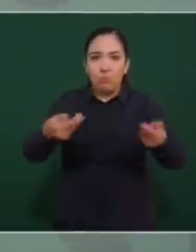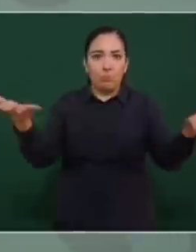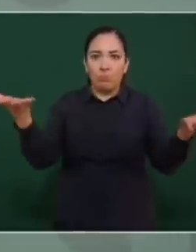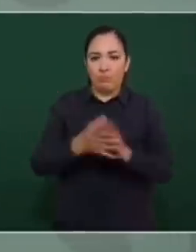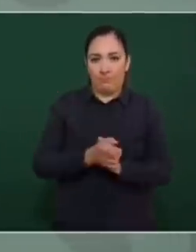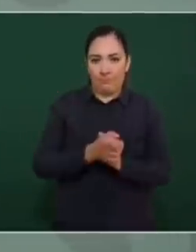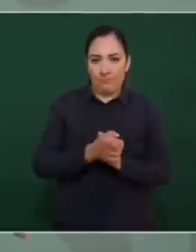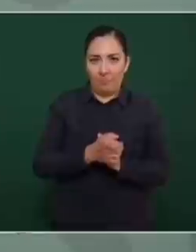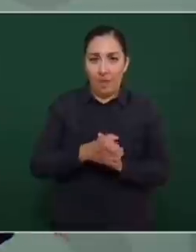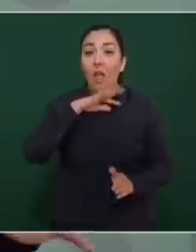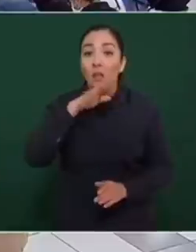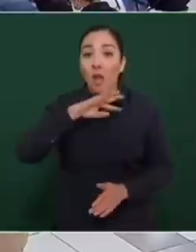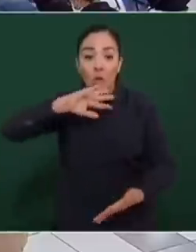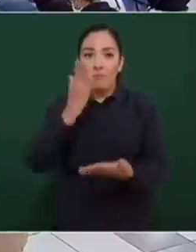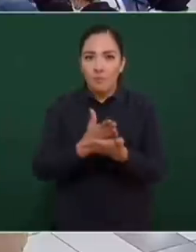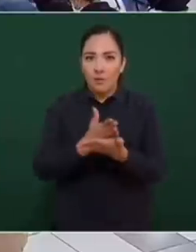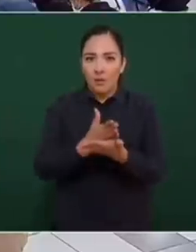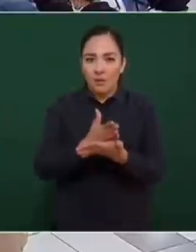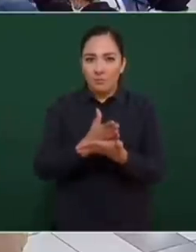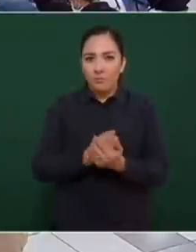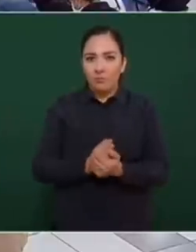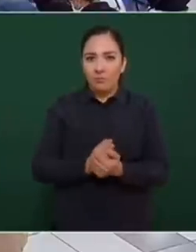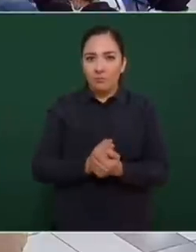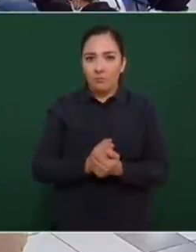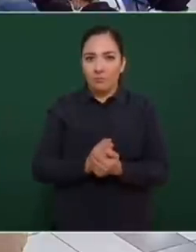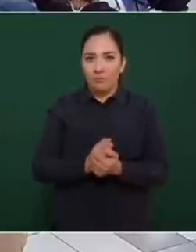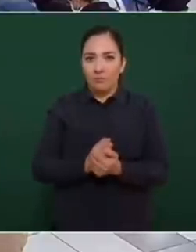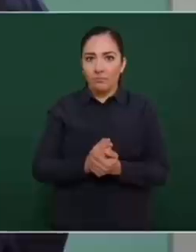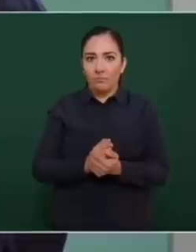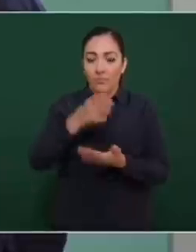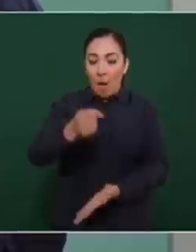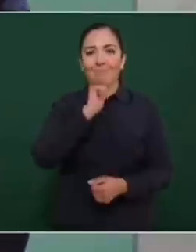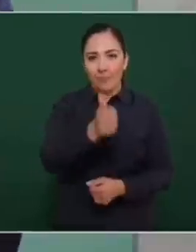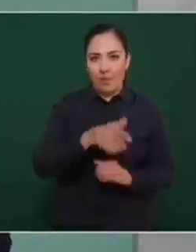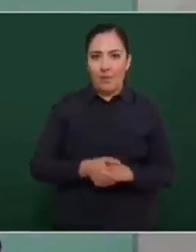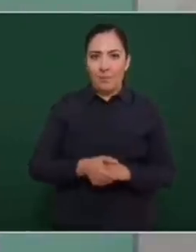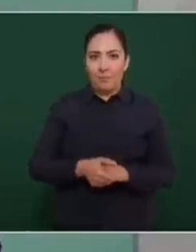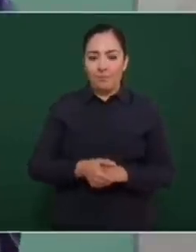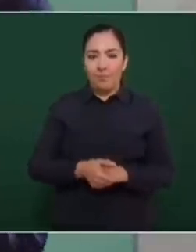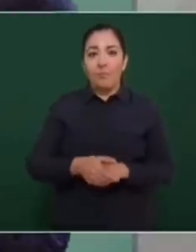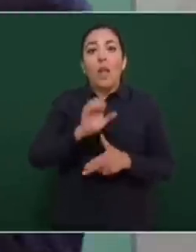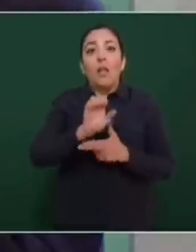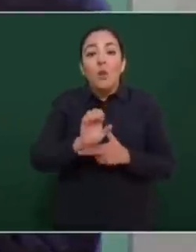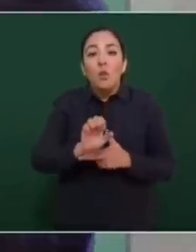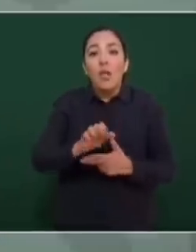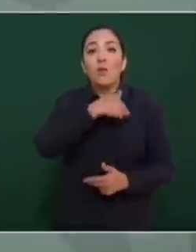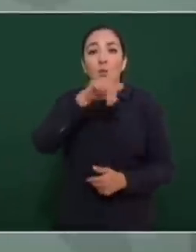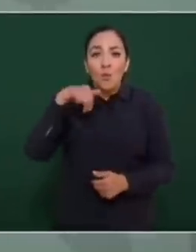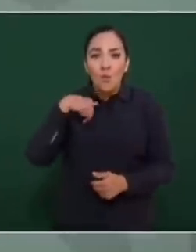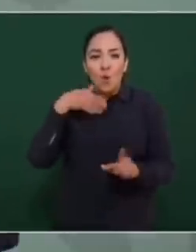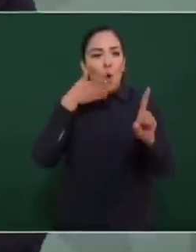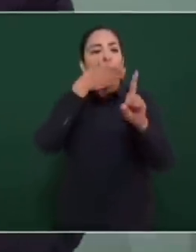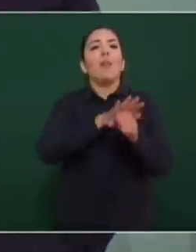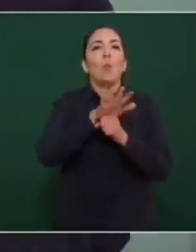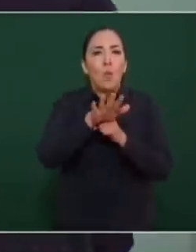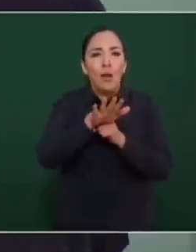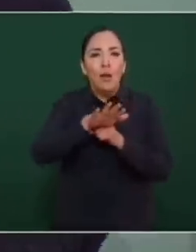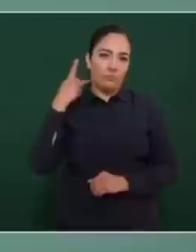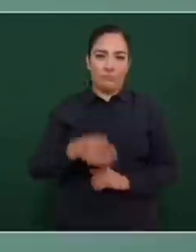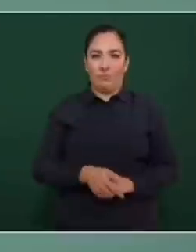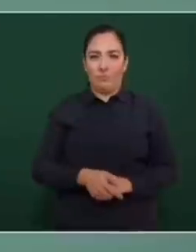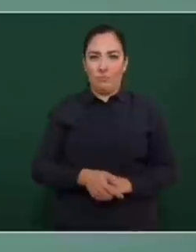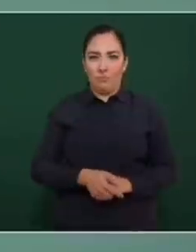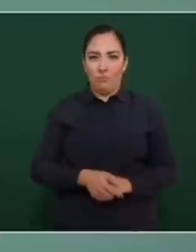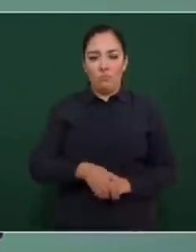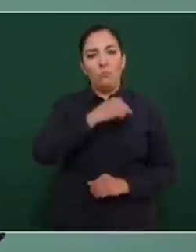corrupción. Si no hay corrupción, si se combate la corrupción, el presupuesto alcanza. Nosotros tenemos como propósito fundamental acabar con la corrupción.